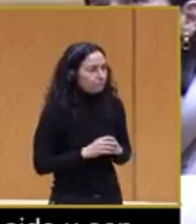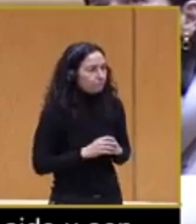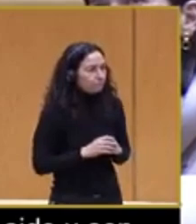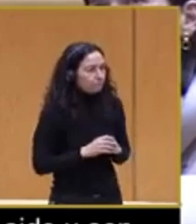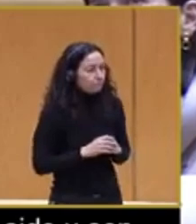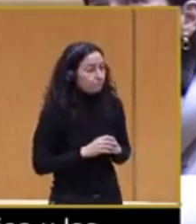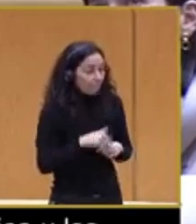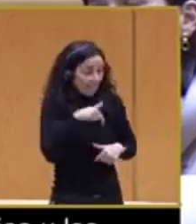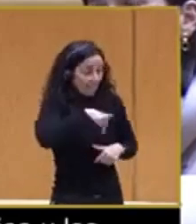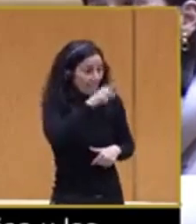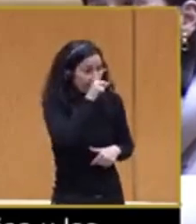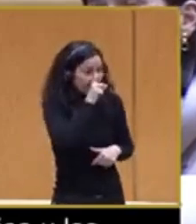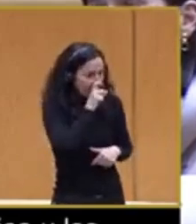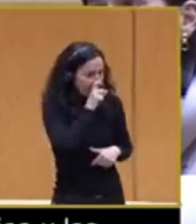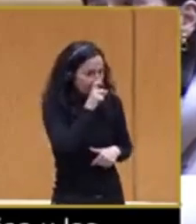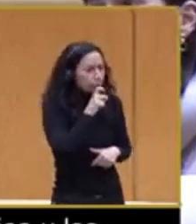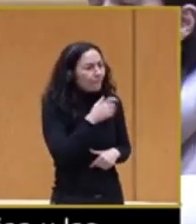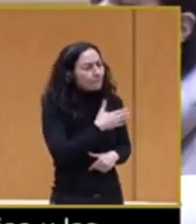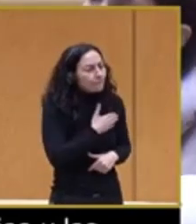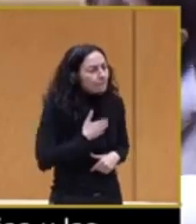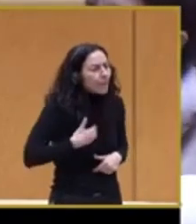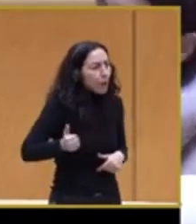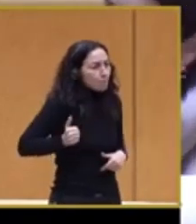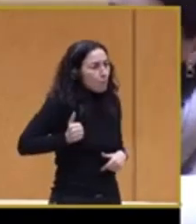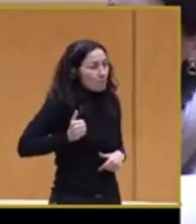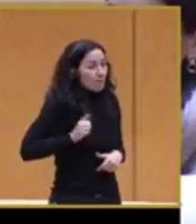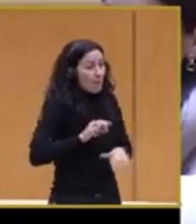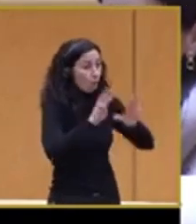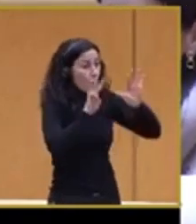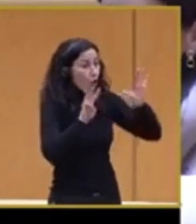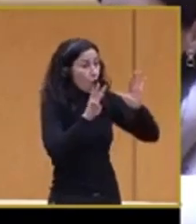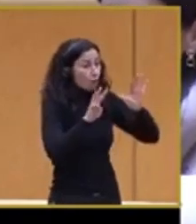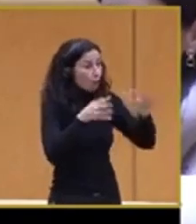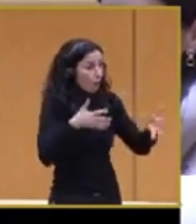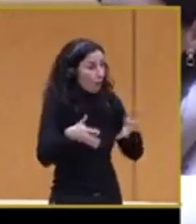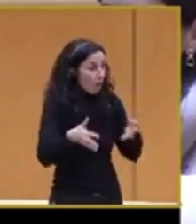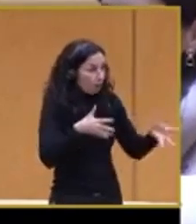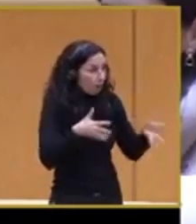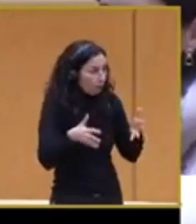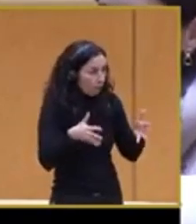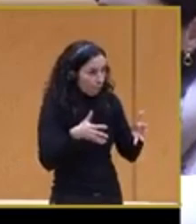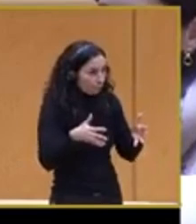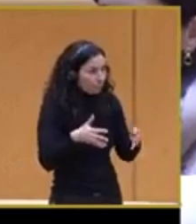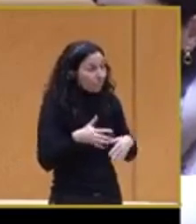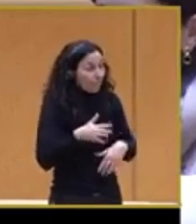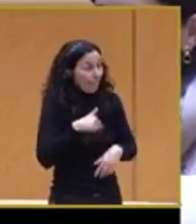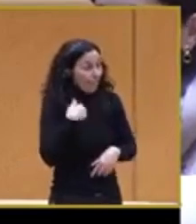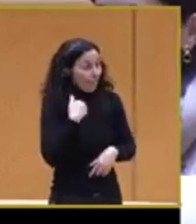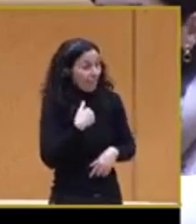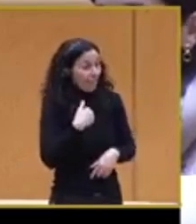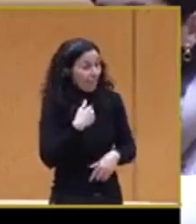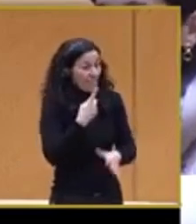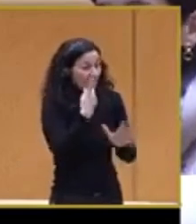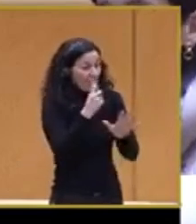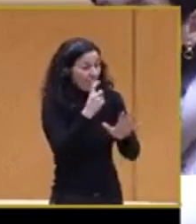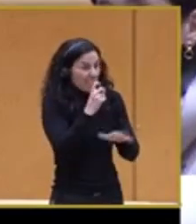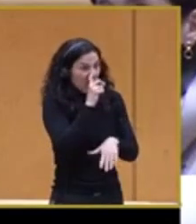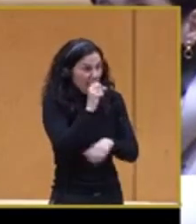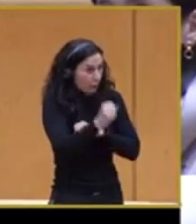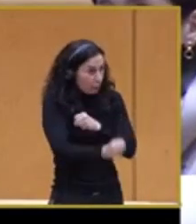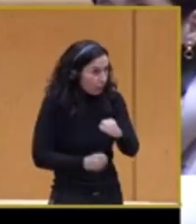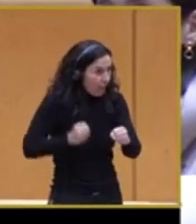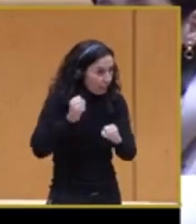Este año queremos aprovechar el 8 de marzo y que cumplimos 60 años para